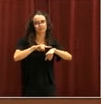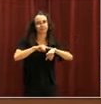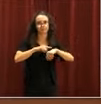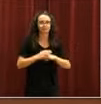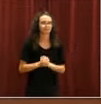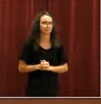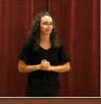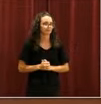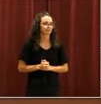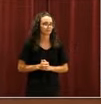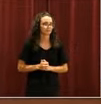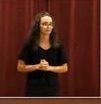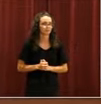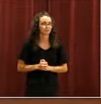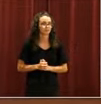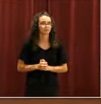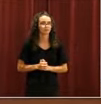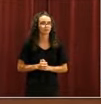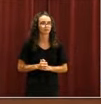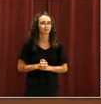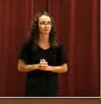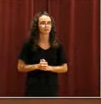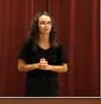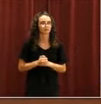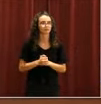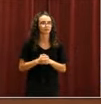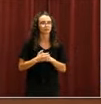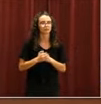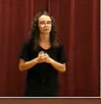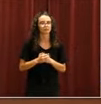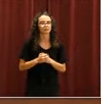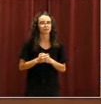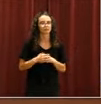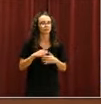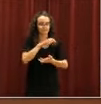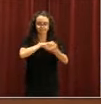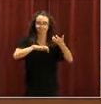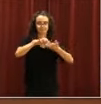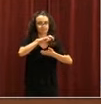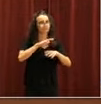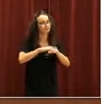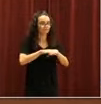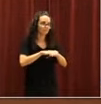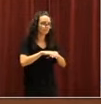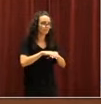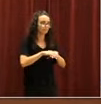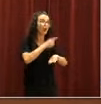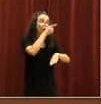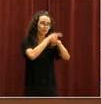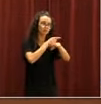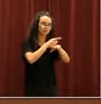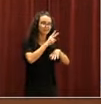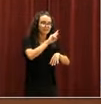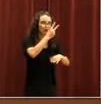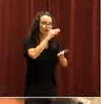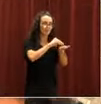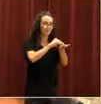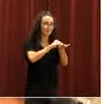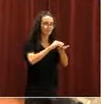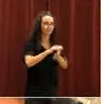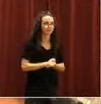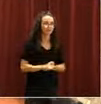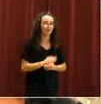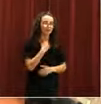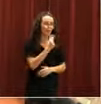de…? Señor Negruela, le llamo al orden por… Señor Negruela, le llamo al orden por segunda vez. Señor Negruela, no tiene la